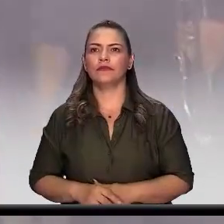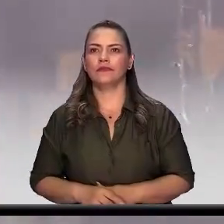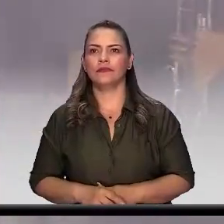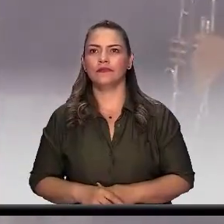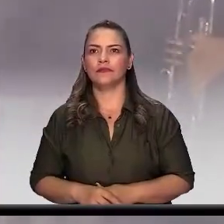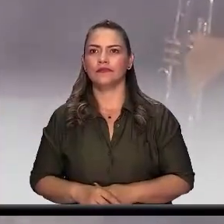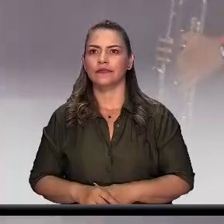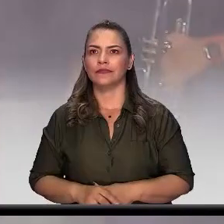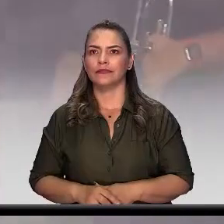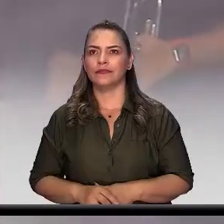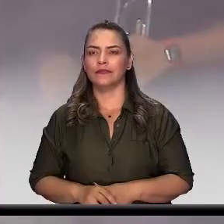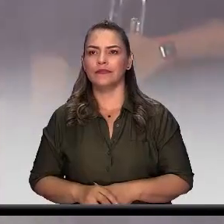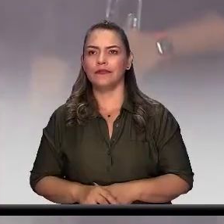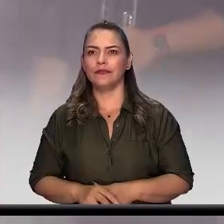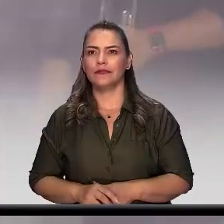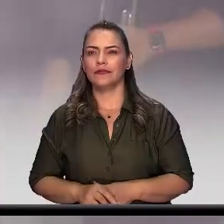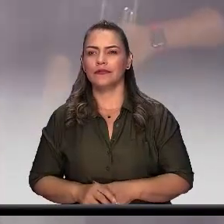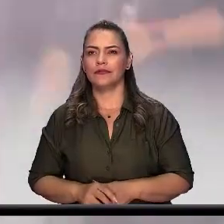hoy?